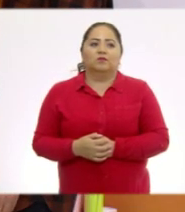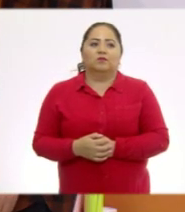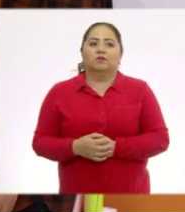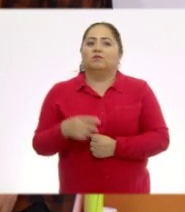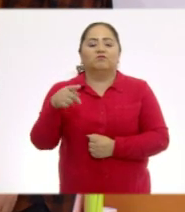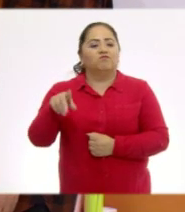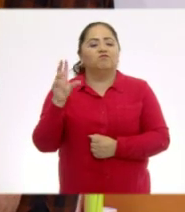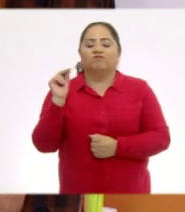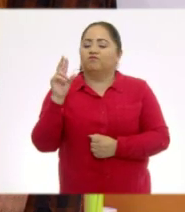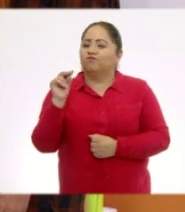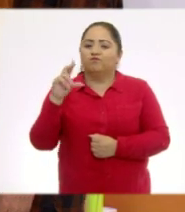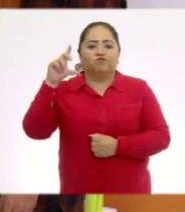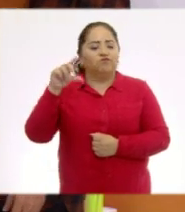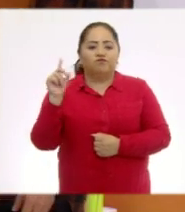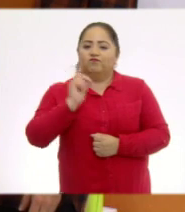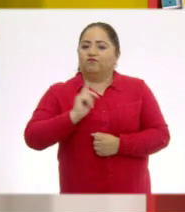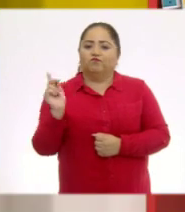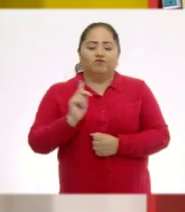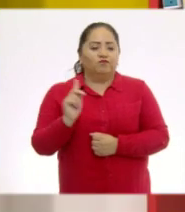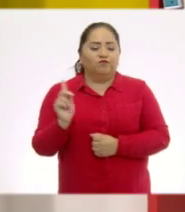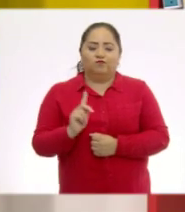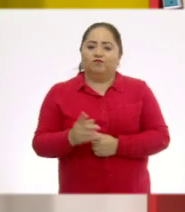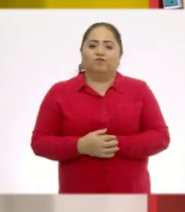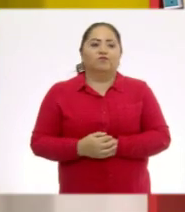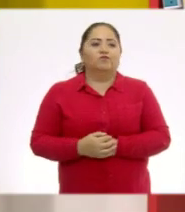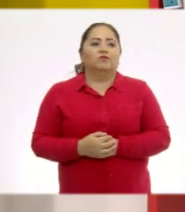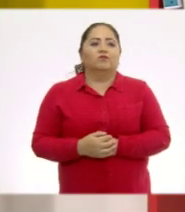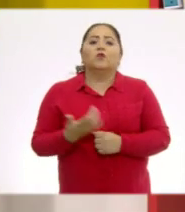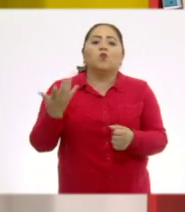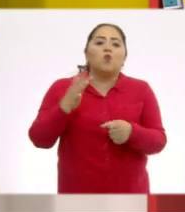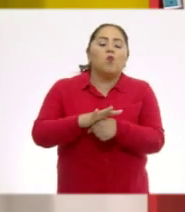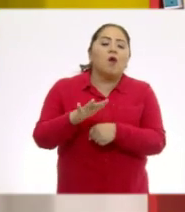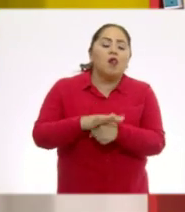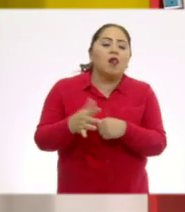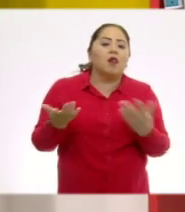No, entonces creo que ese no es el triángulo adecuado. ¿Cuál?